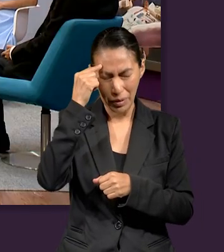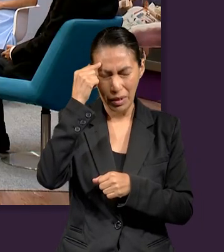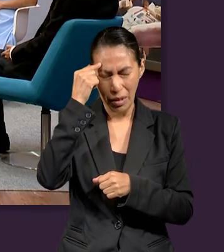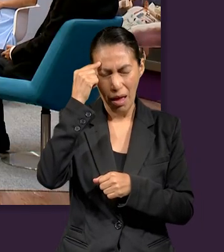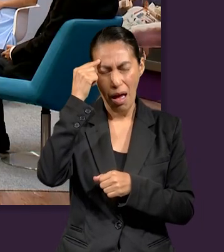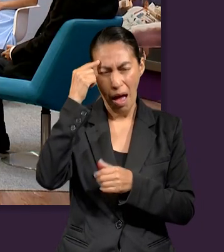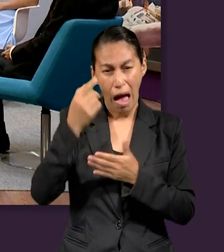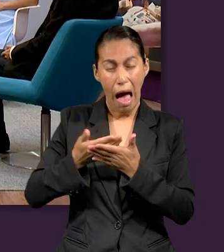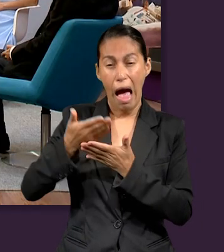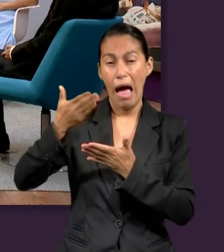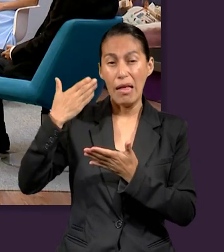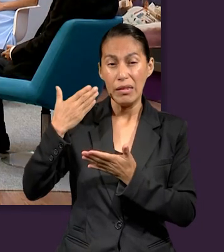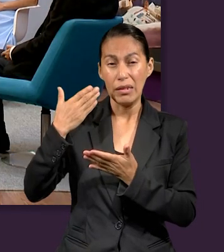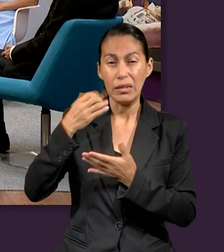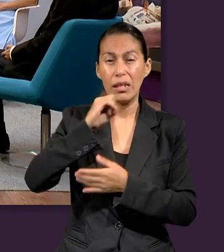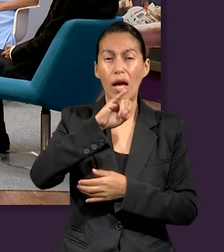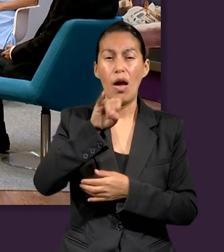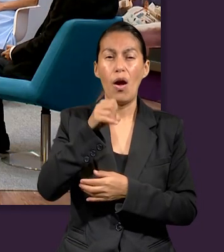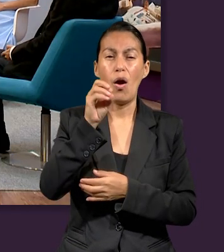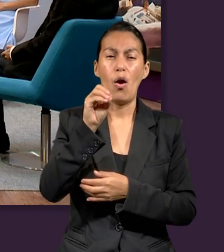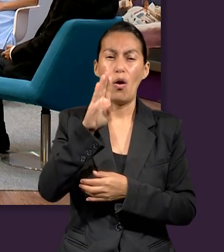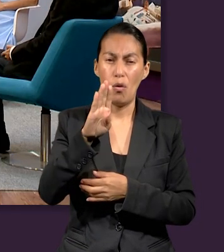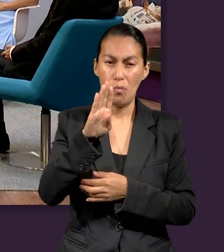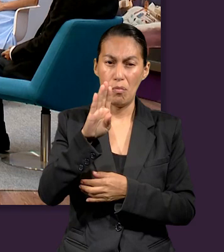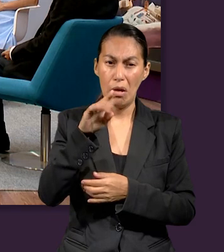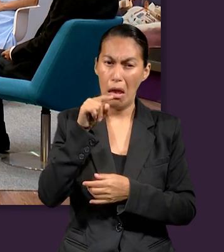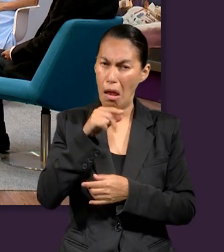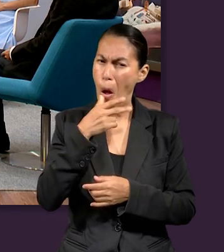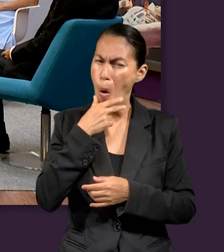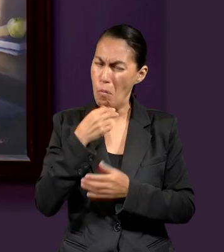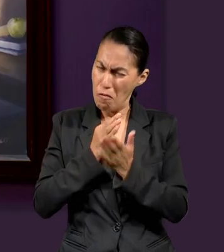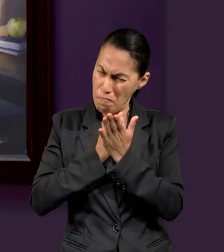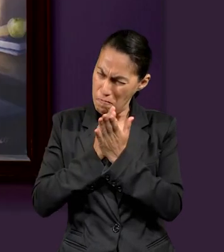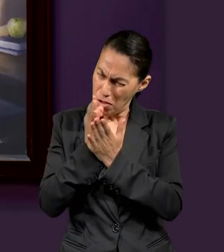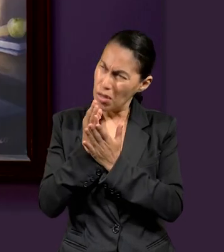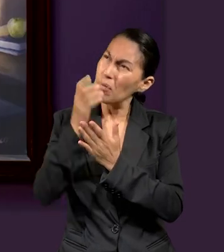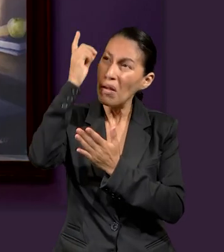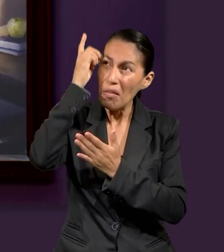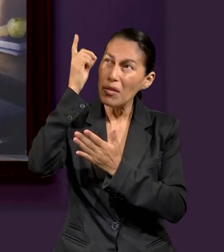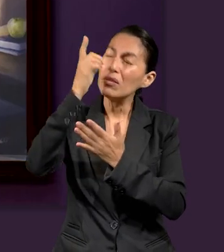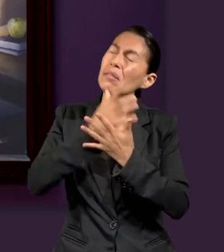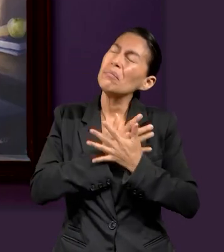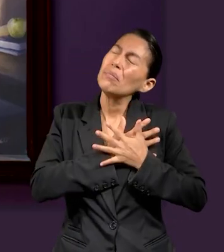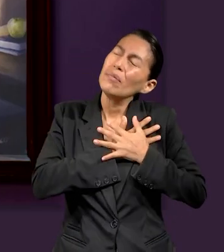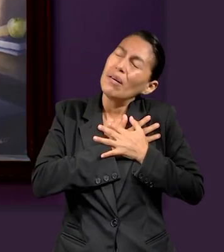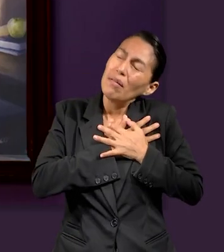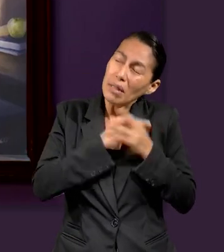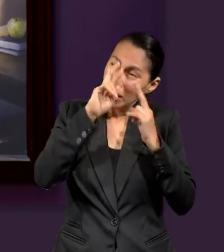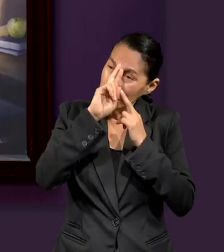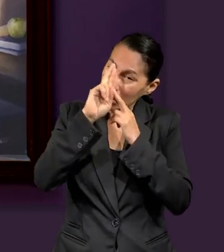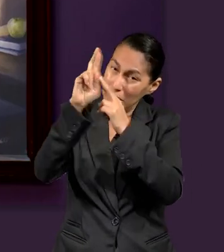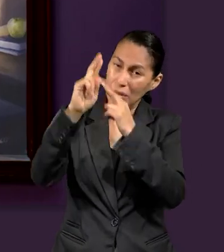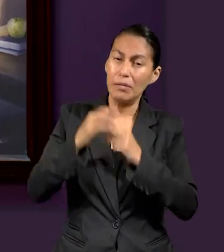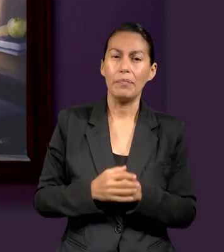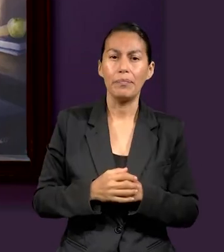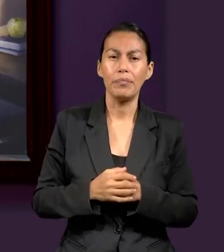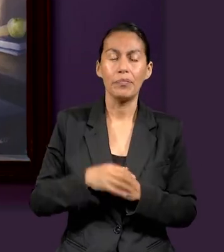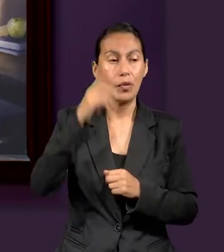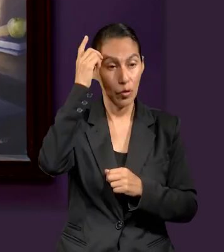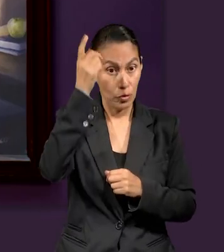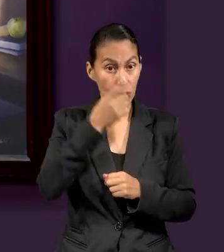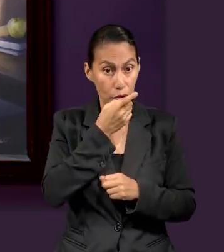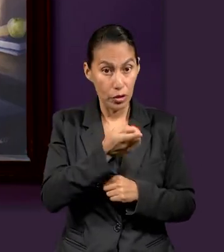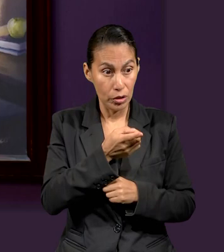era recto, temeroso de Dios, ¿verdad? Eso dice Dios dejó, pero ¿qué dice Dios? ¿Qué